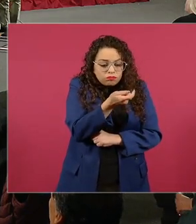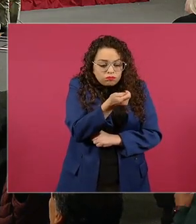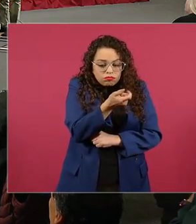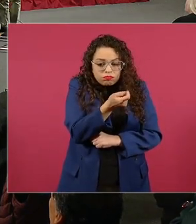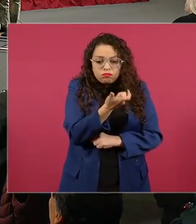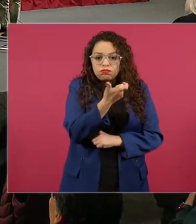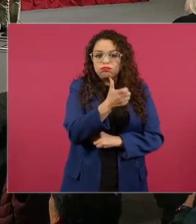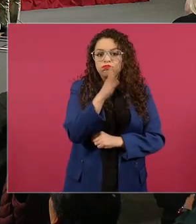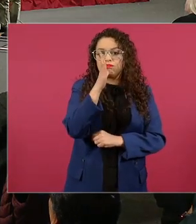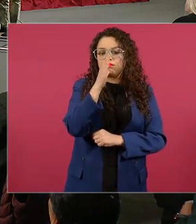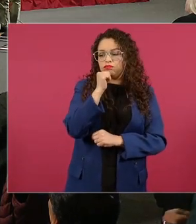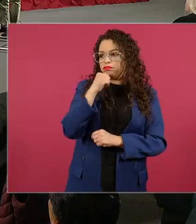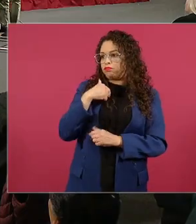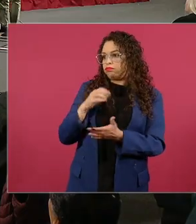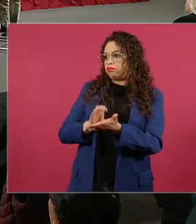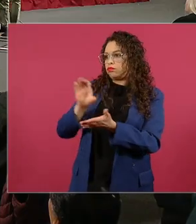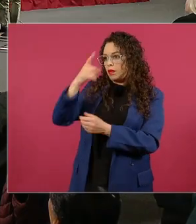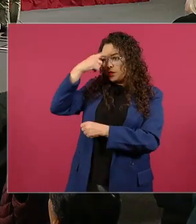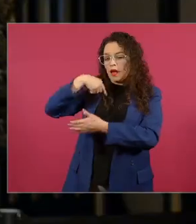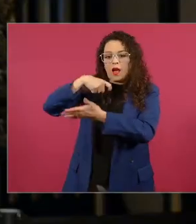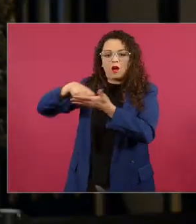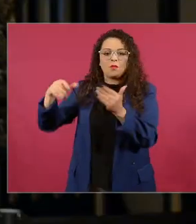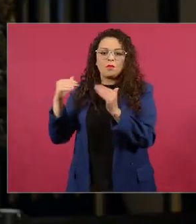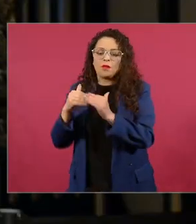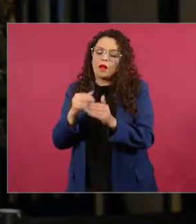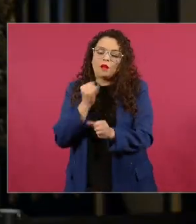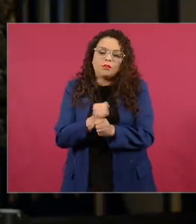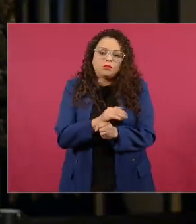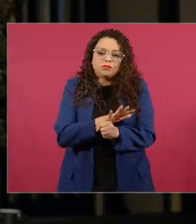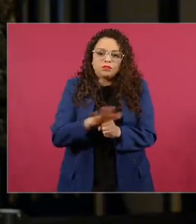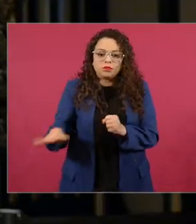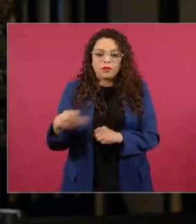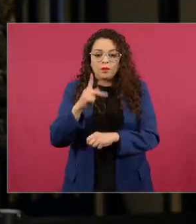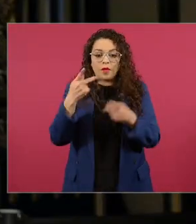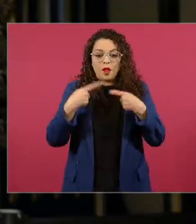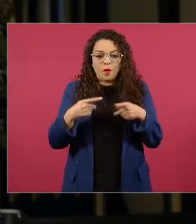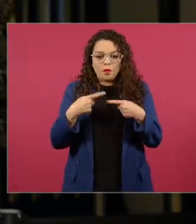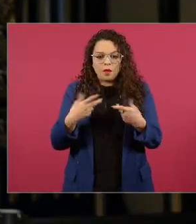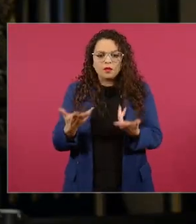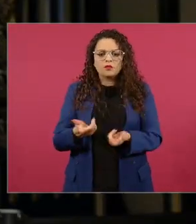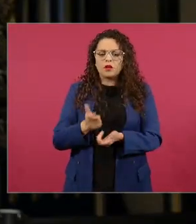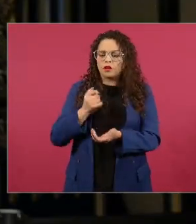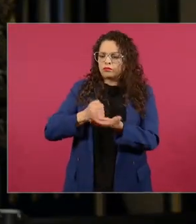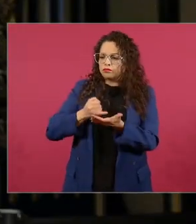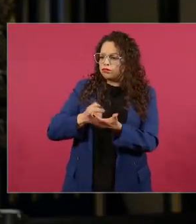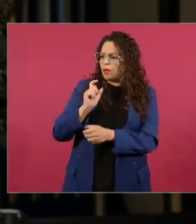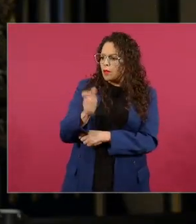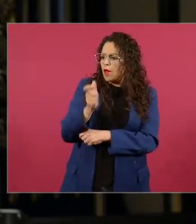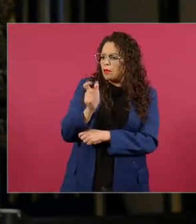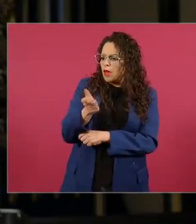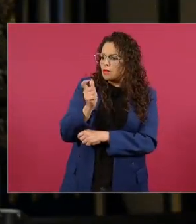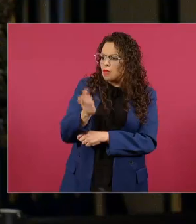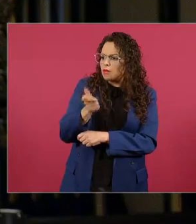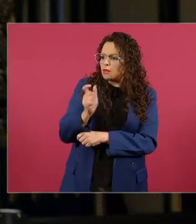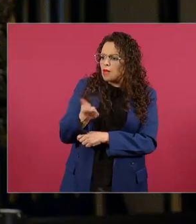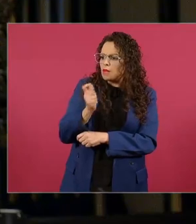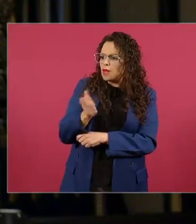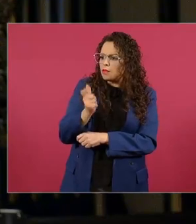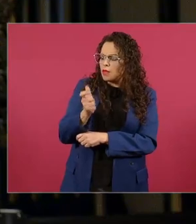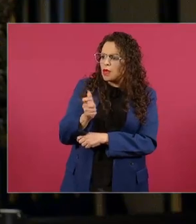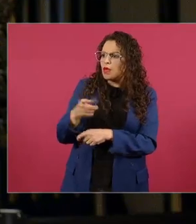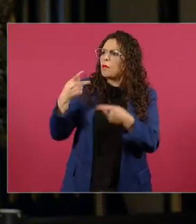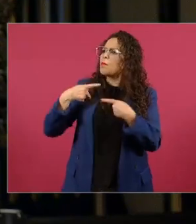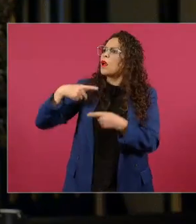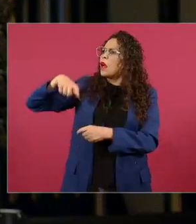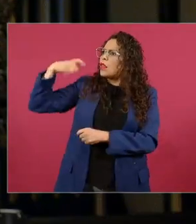indignante aquí es que los millones de trabajadores que aportan en este sentido le están financiando la vivienda a los que ganan